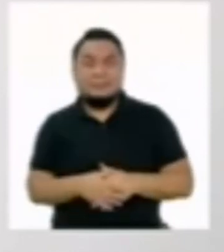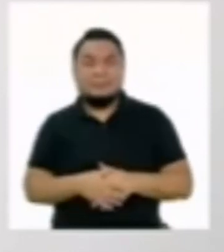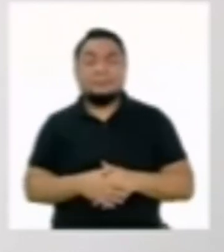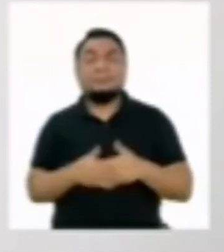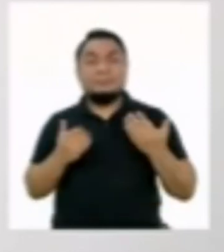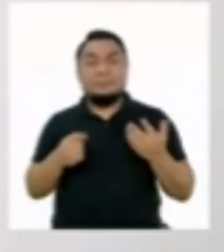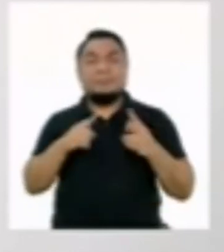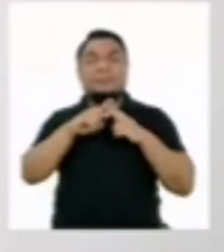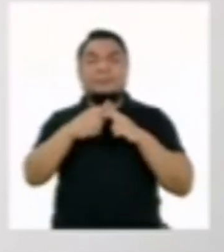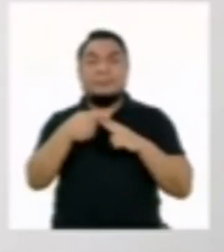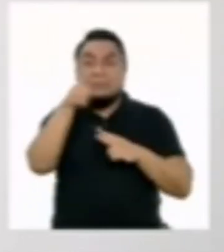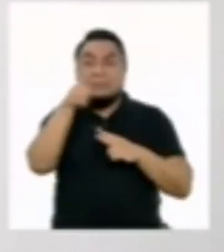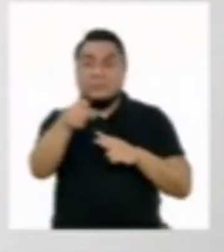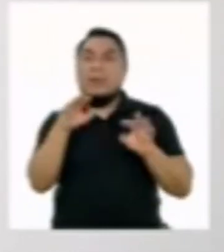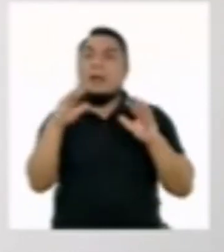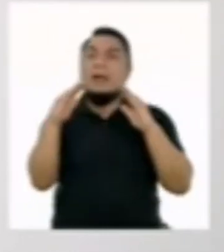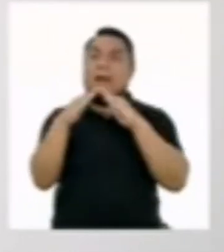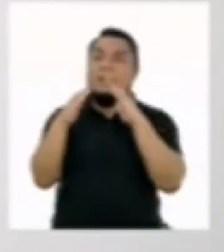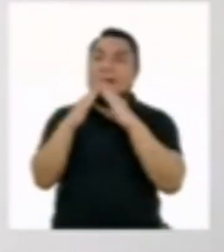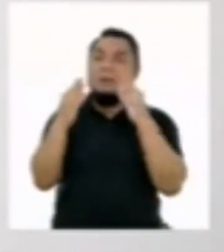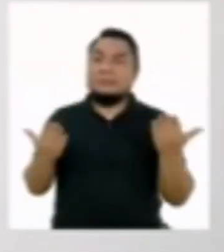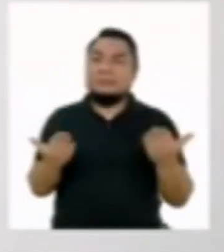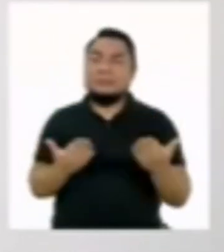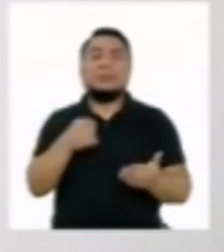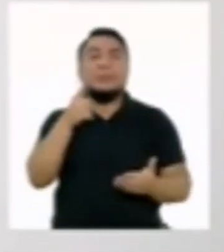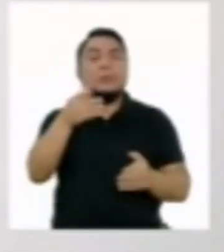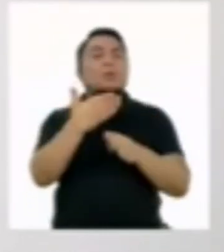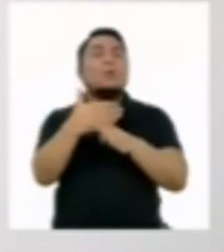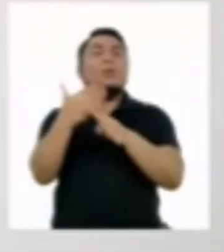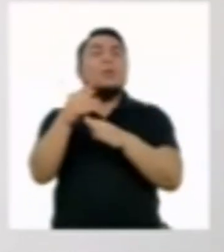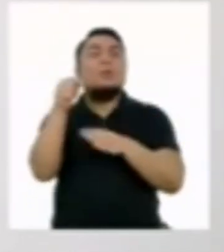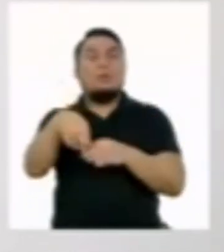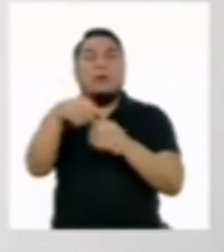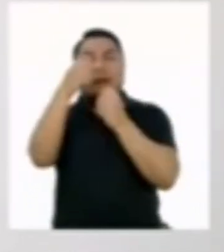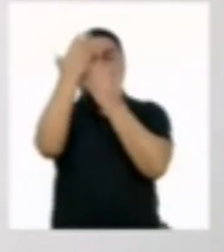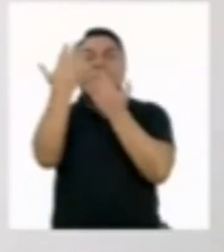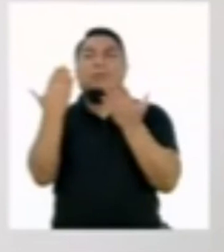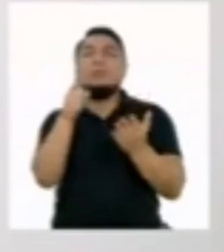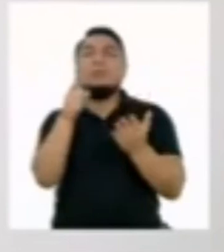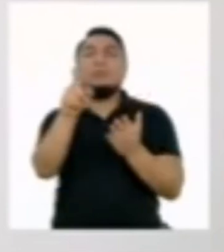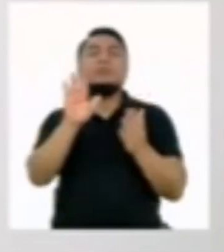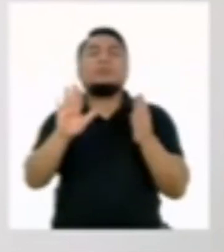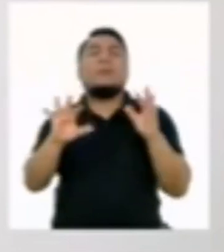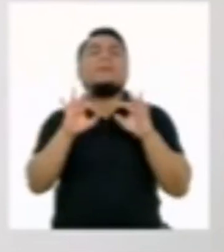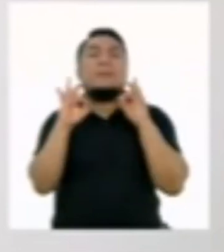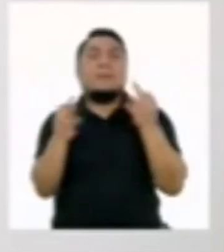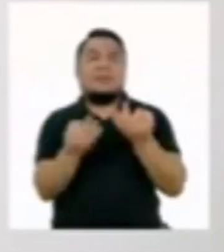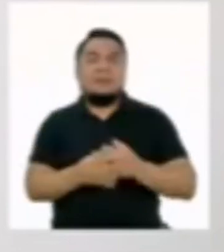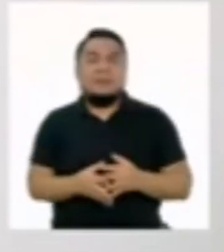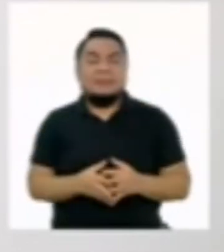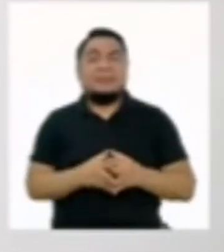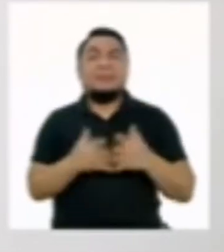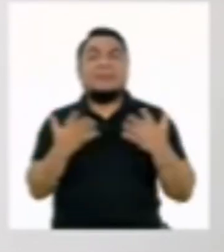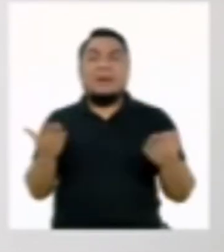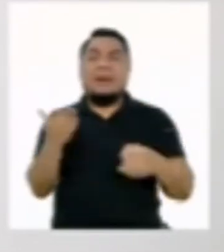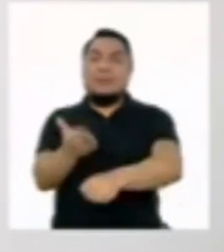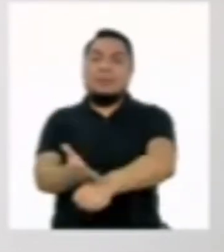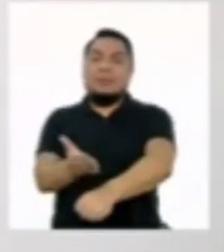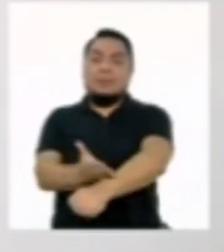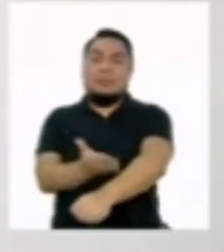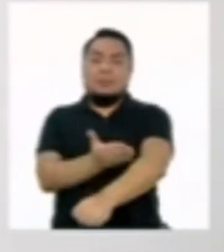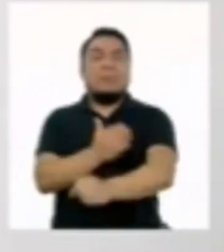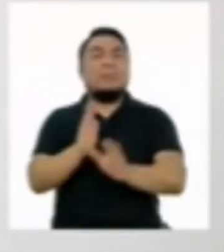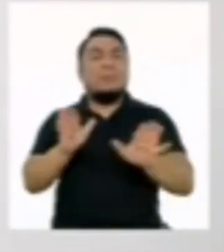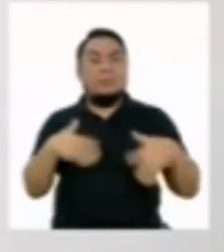Comencemos en nuestros hogares. Compartamos esta información con nuestros familiares. Poco a